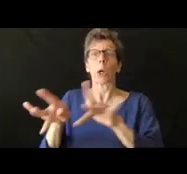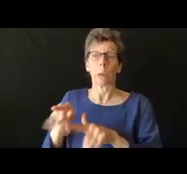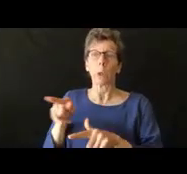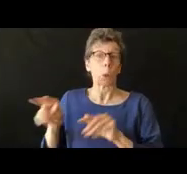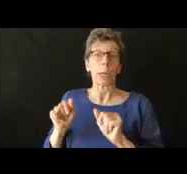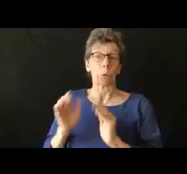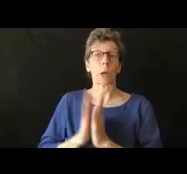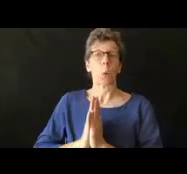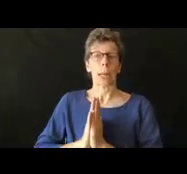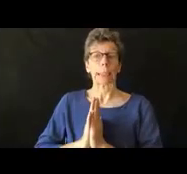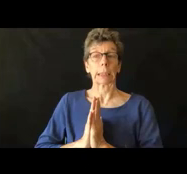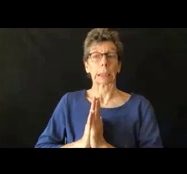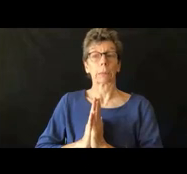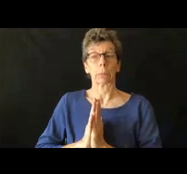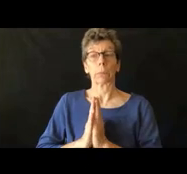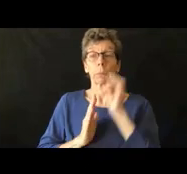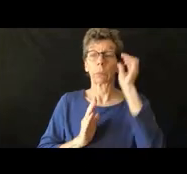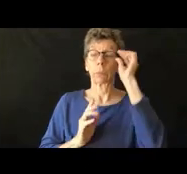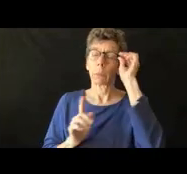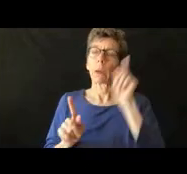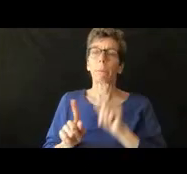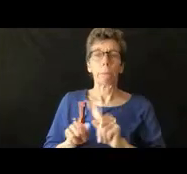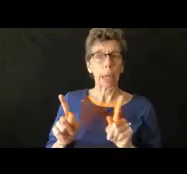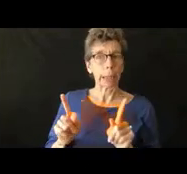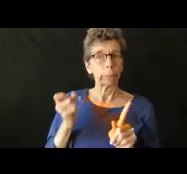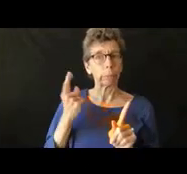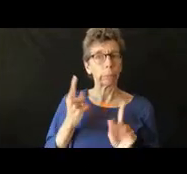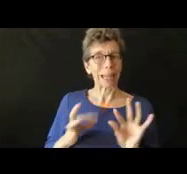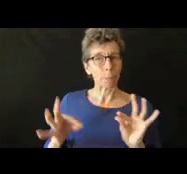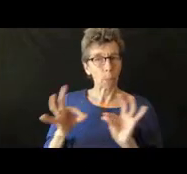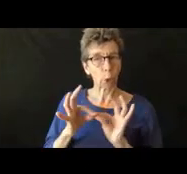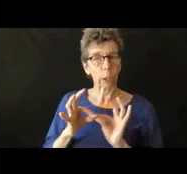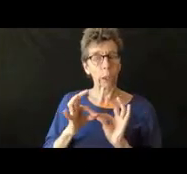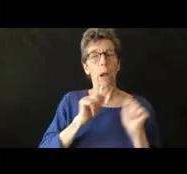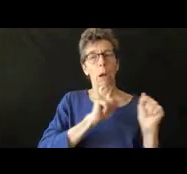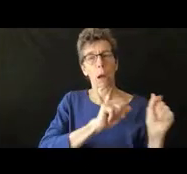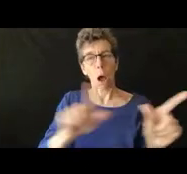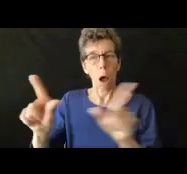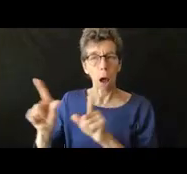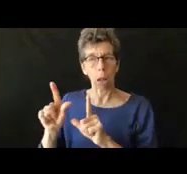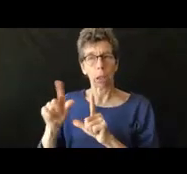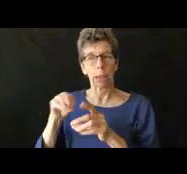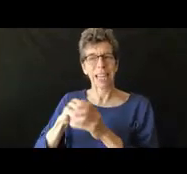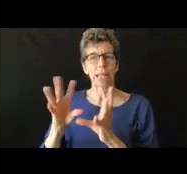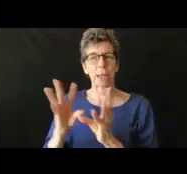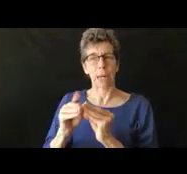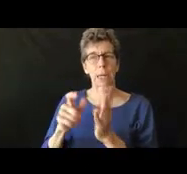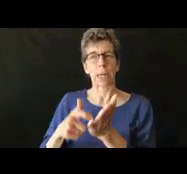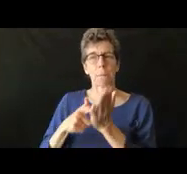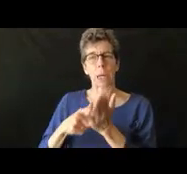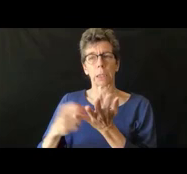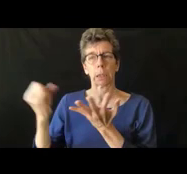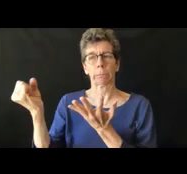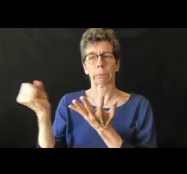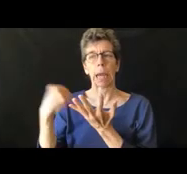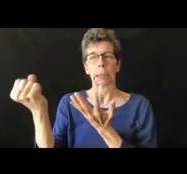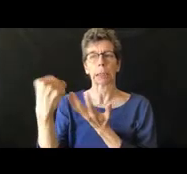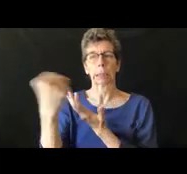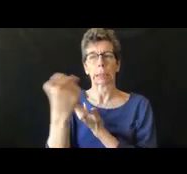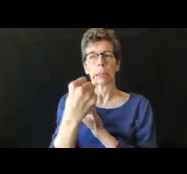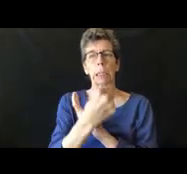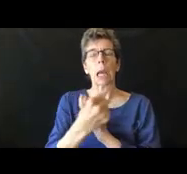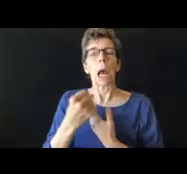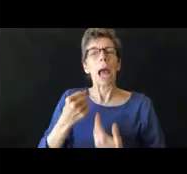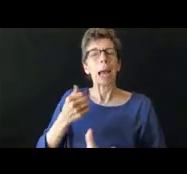nuevamente como Chen Chen mencionó es importante que tengan la autorización y yo aconsejaría que sea por